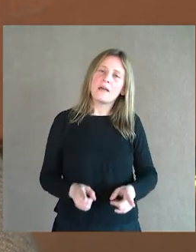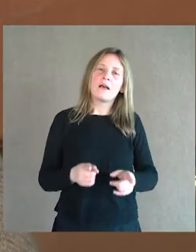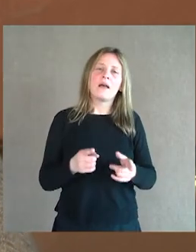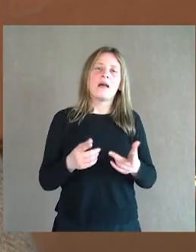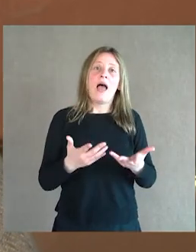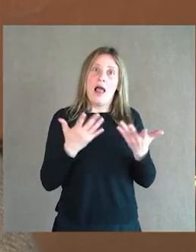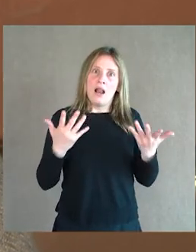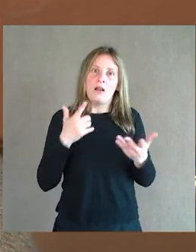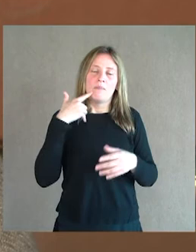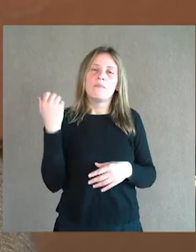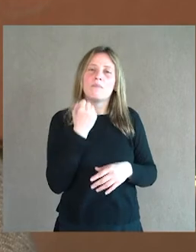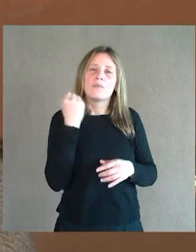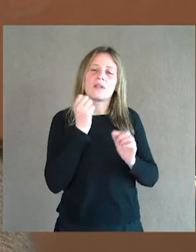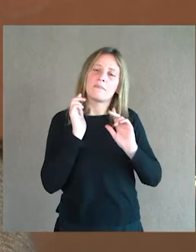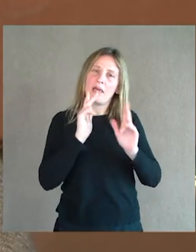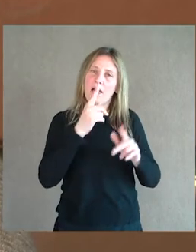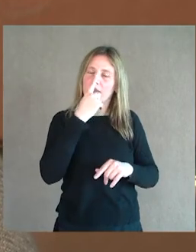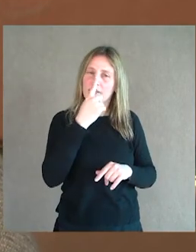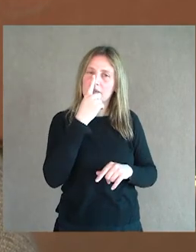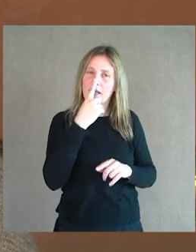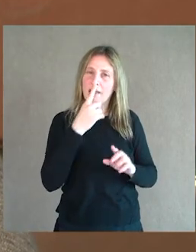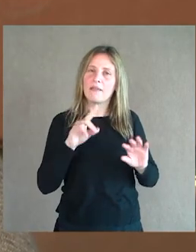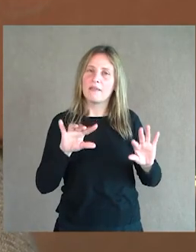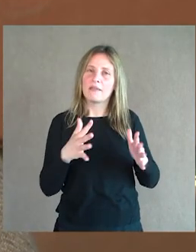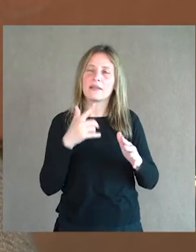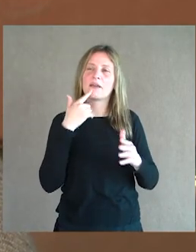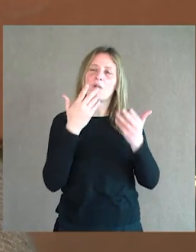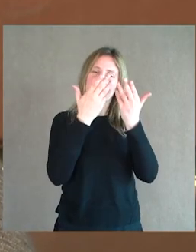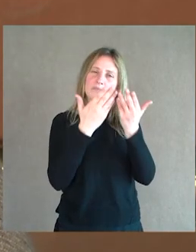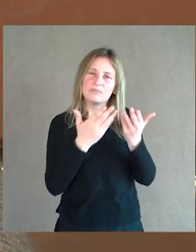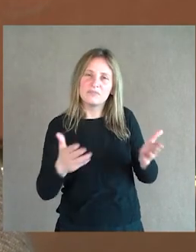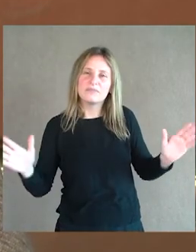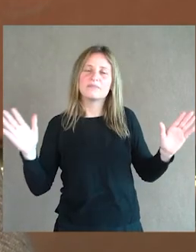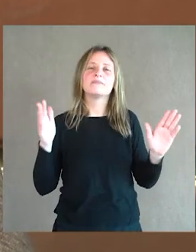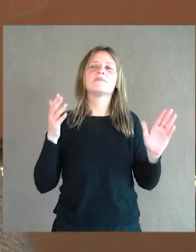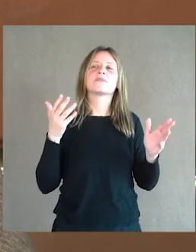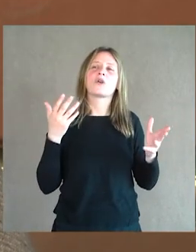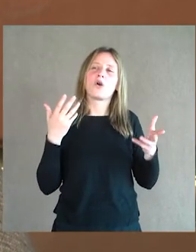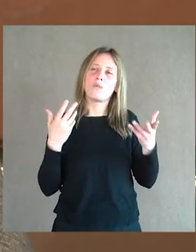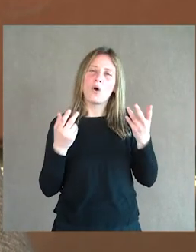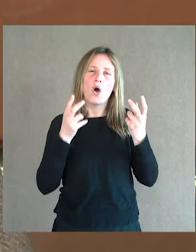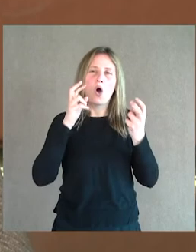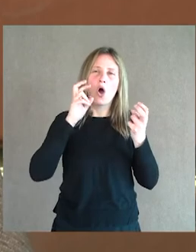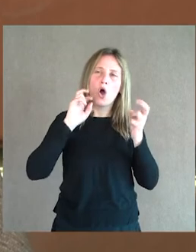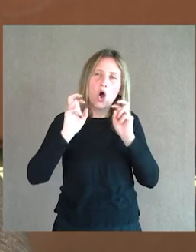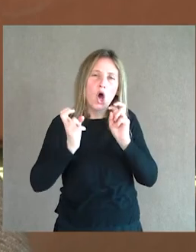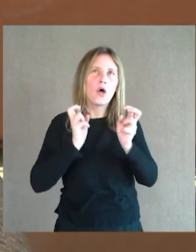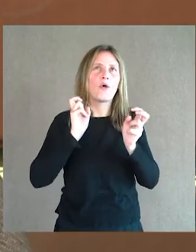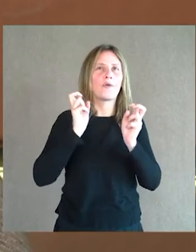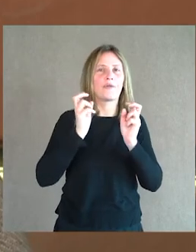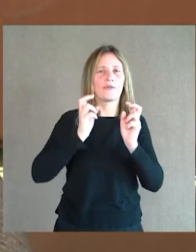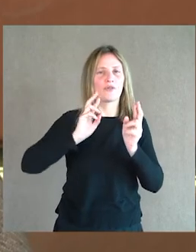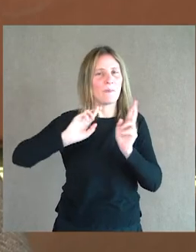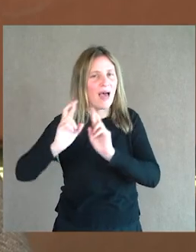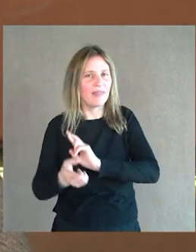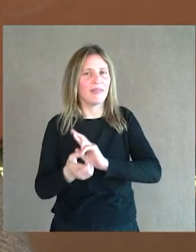algo para remarcar interesante es esa entrada a un espíritu más romántico, ¿no? Por eso la sinfonía